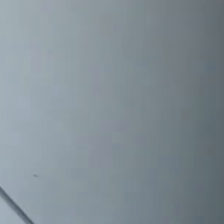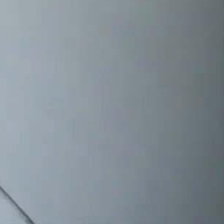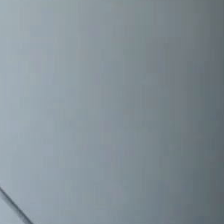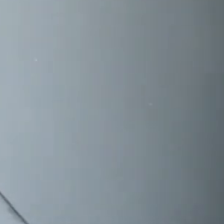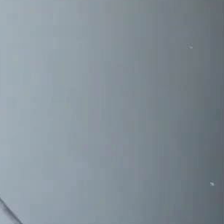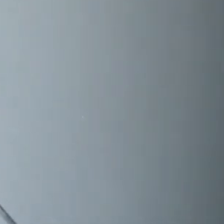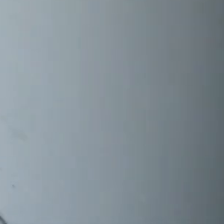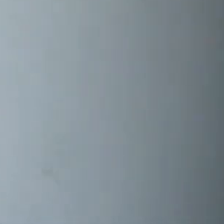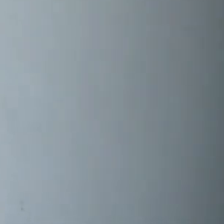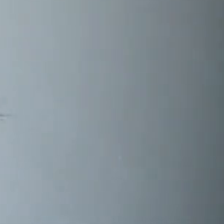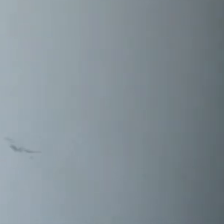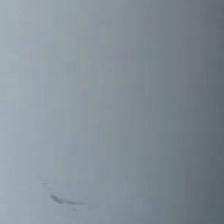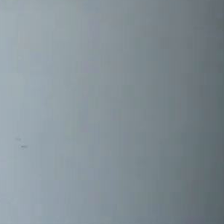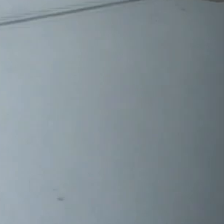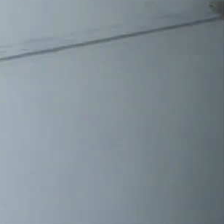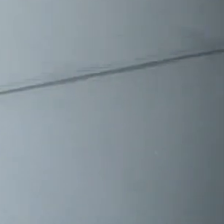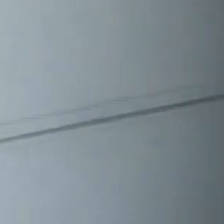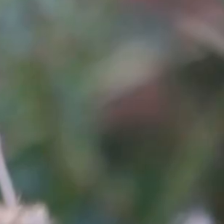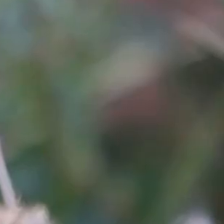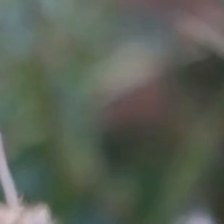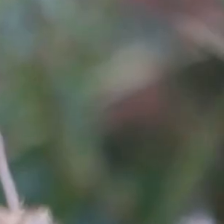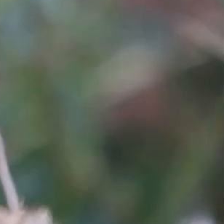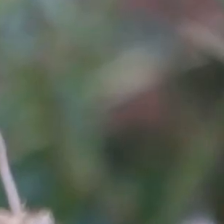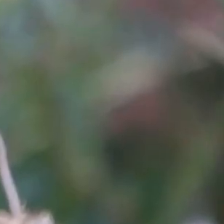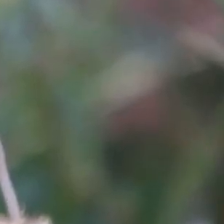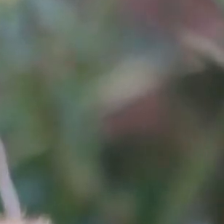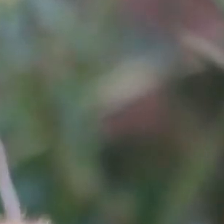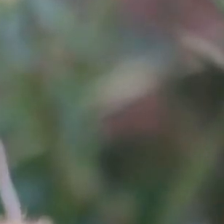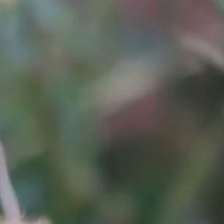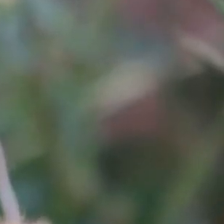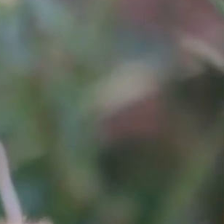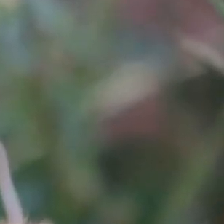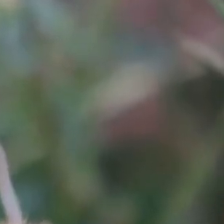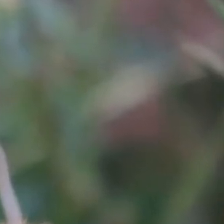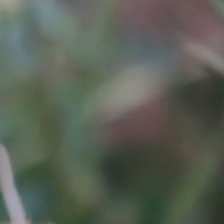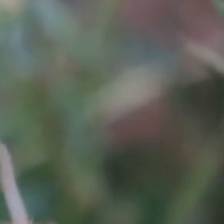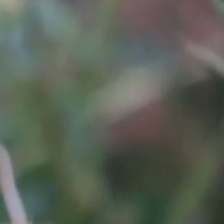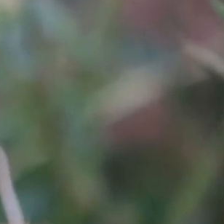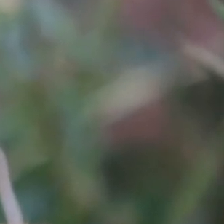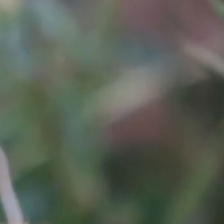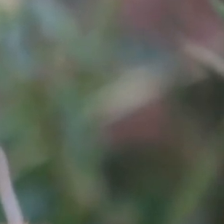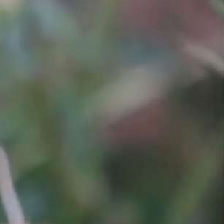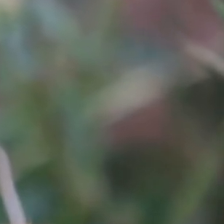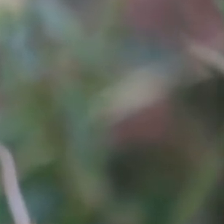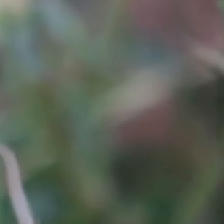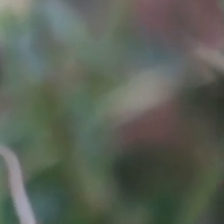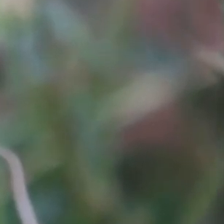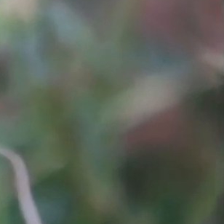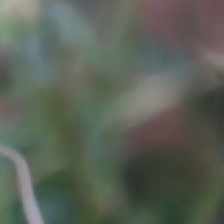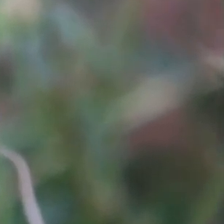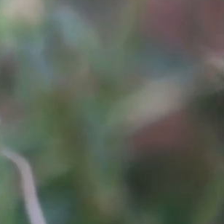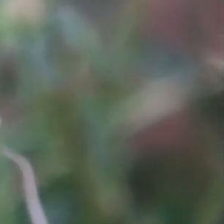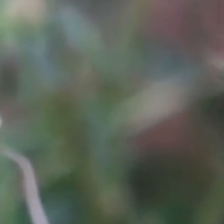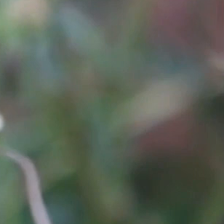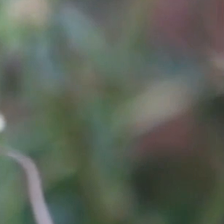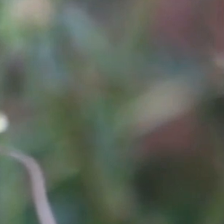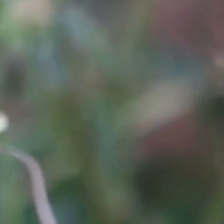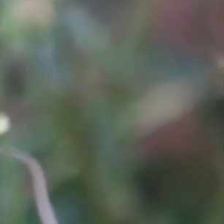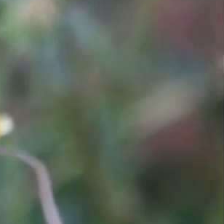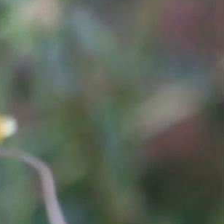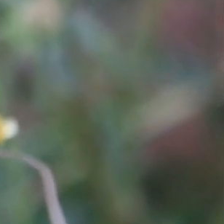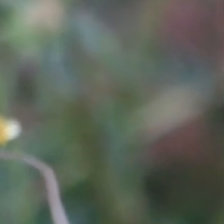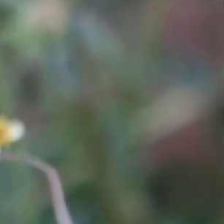sáquenle provecho y nos vamos a trasladar hasta un mariposario lindísimo que está muy cerquita aquí del área